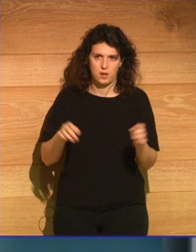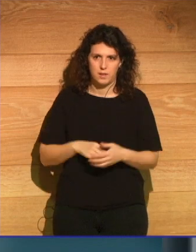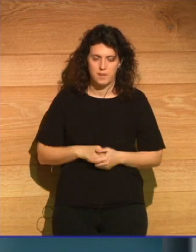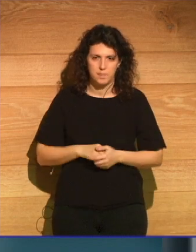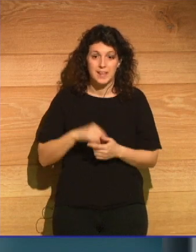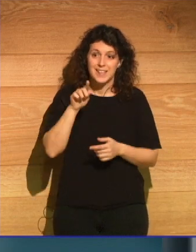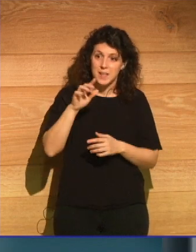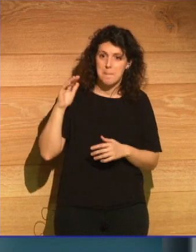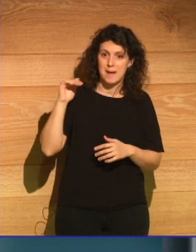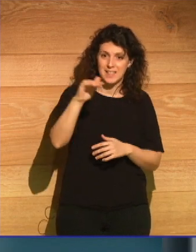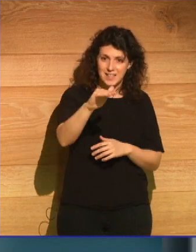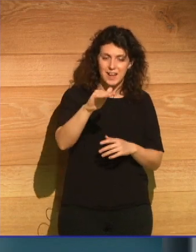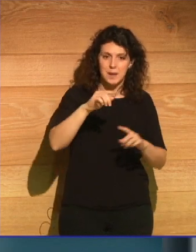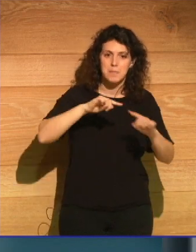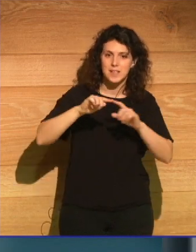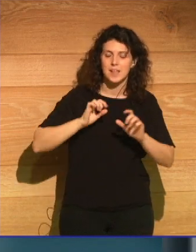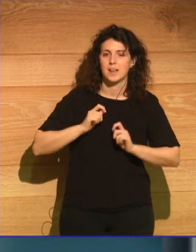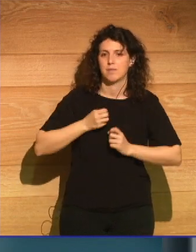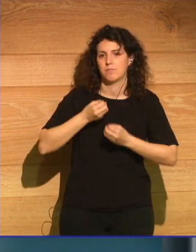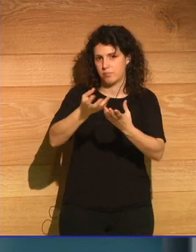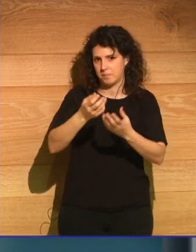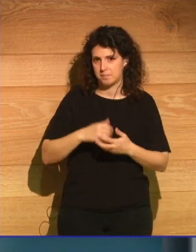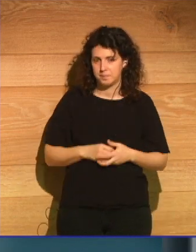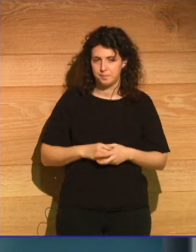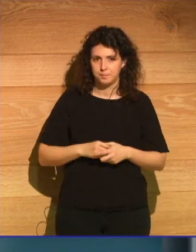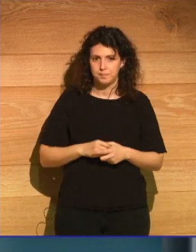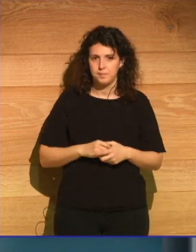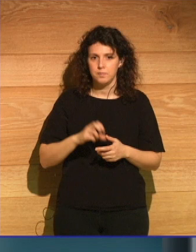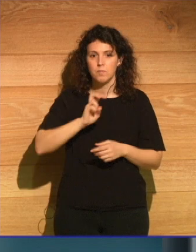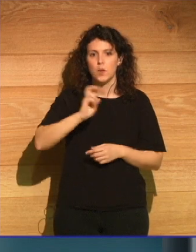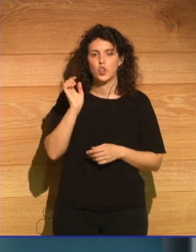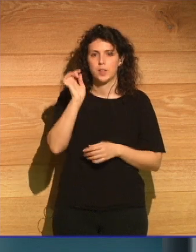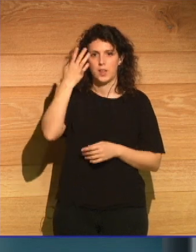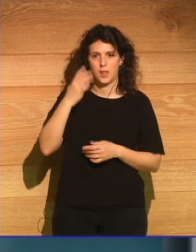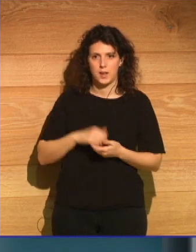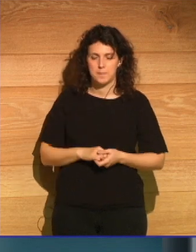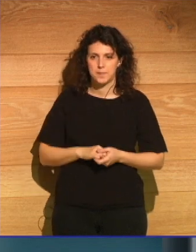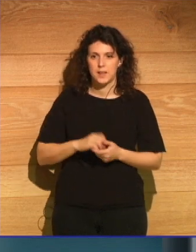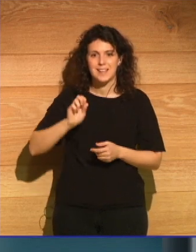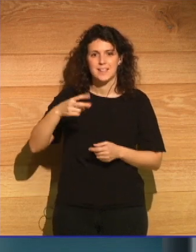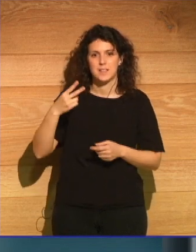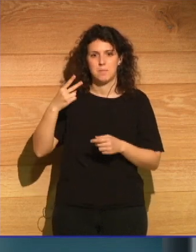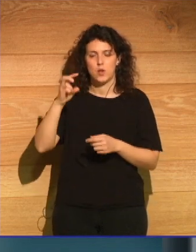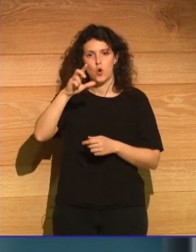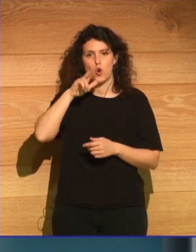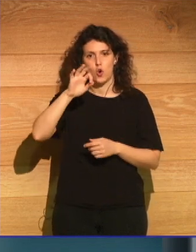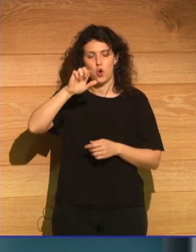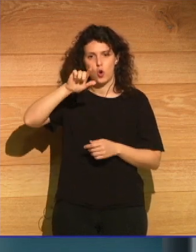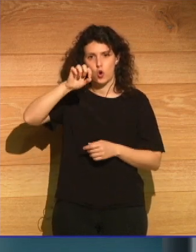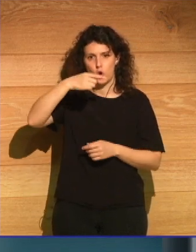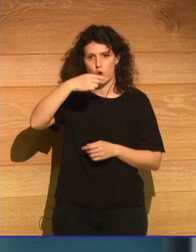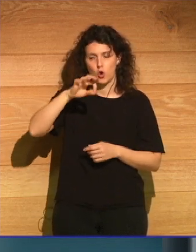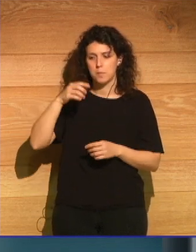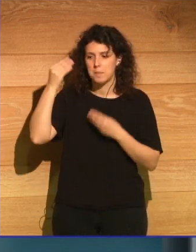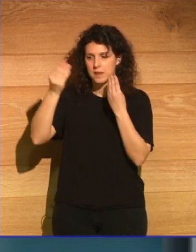paisaje va a transmitir este mensaje otra idea de un semiólogo proponía él proponía que